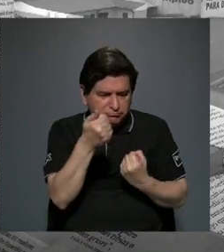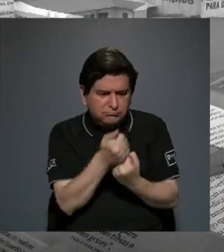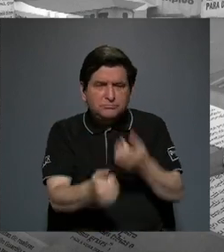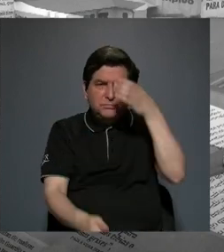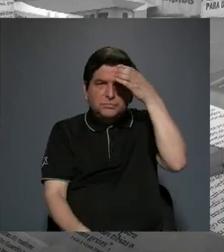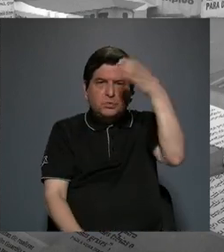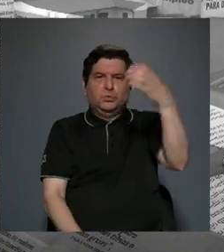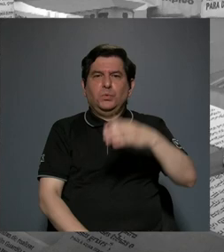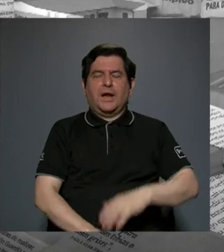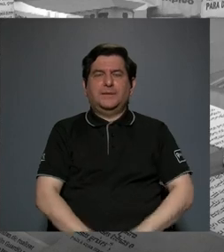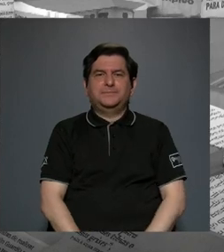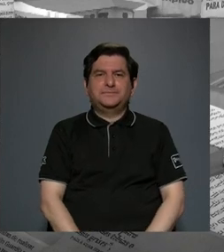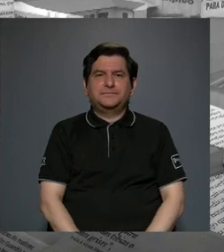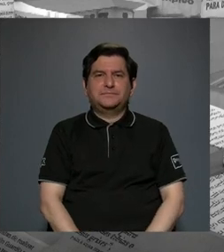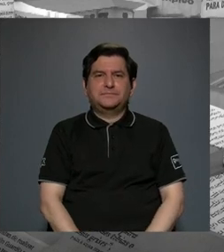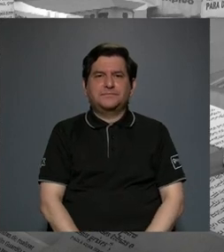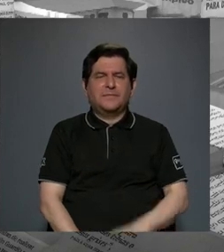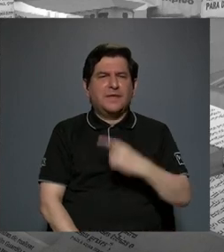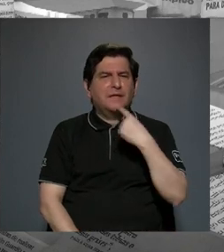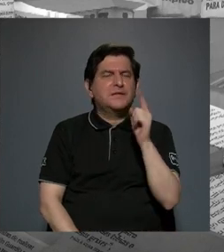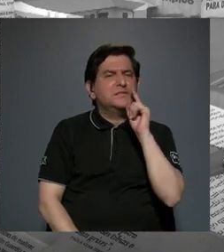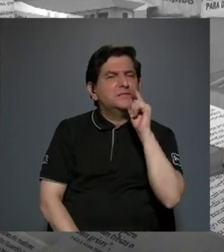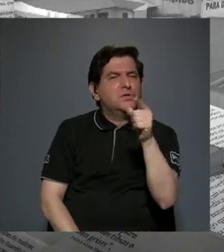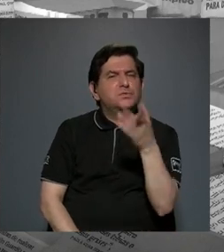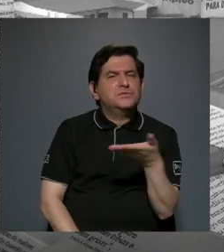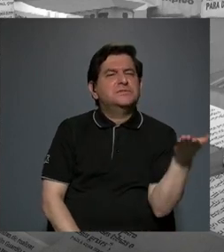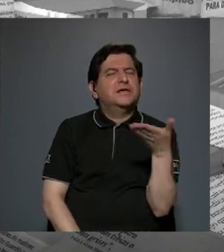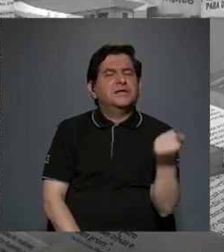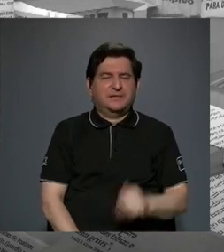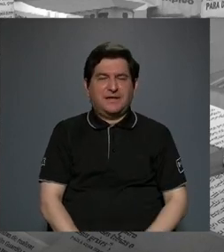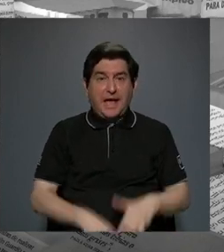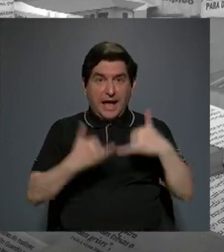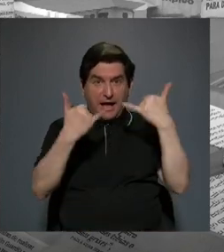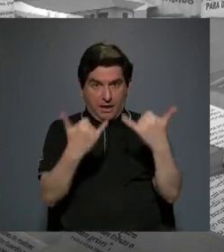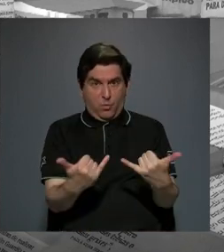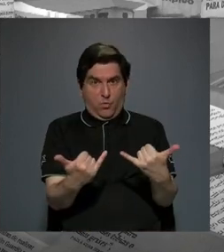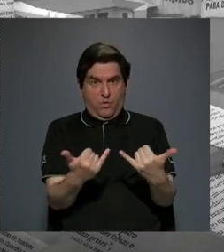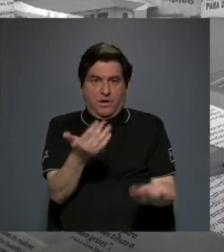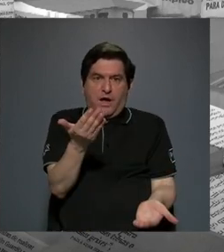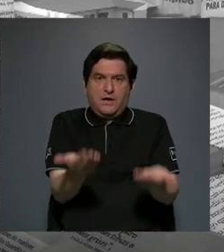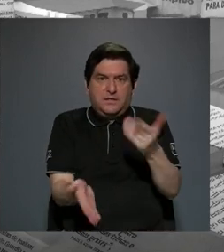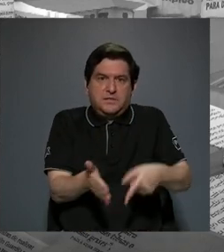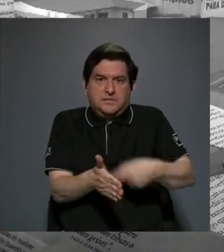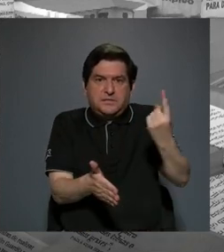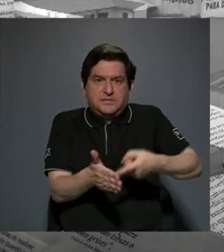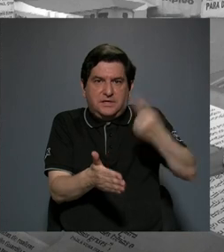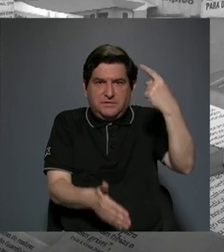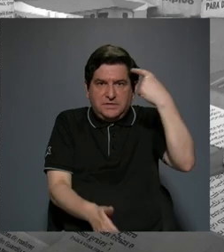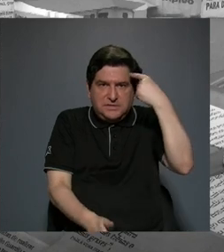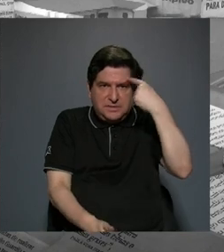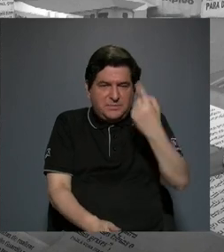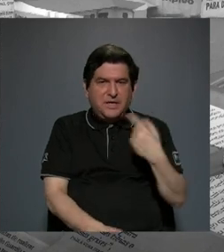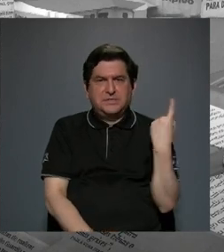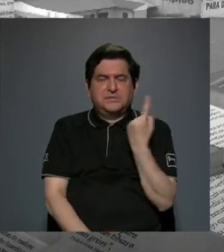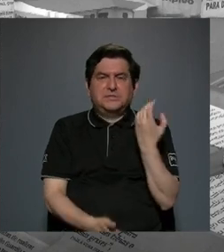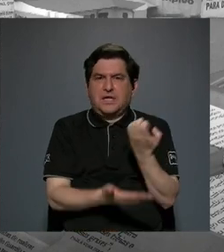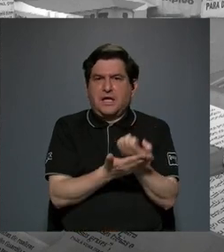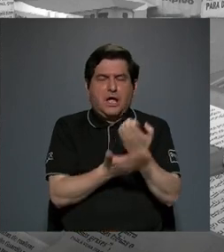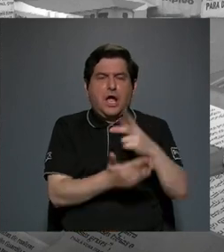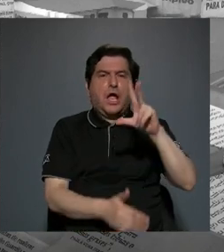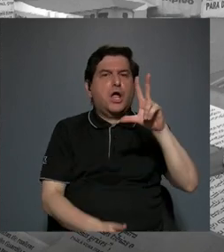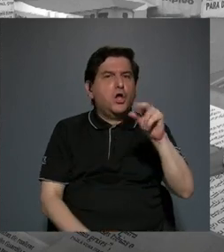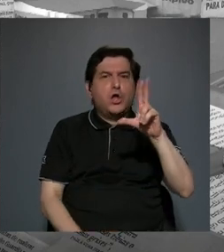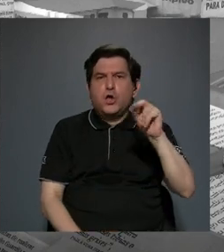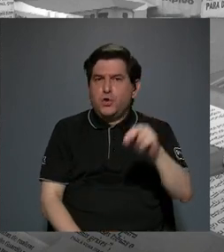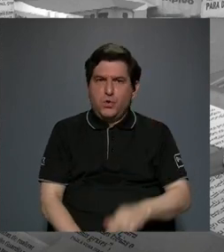la cultura ¿qué nos puede decir usted en este momento que tal vez a veces se piensa más en lo económico y